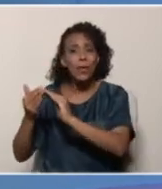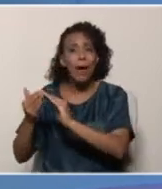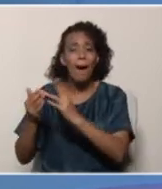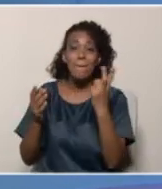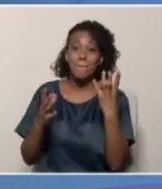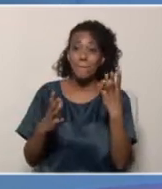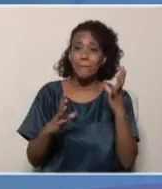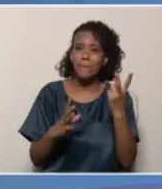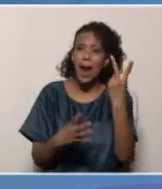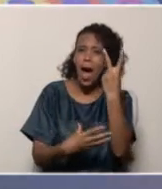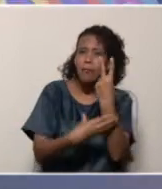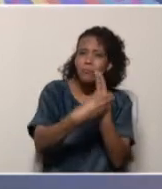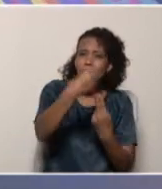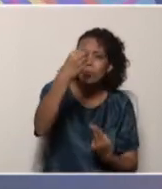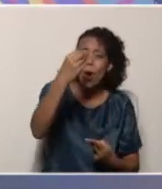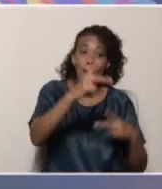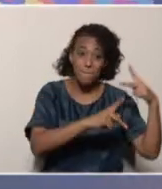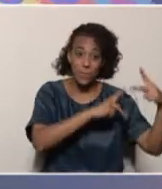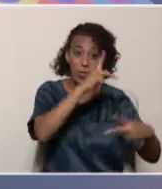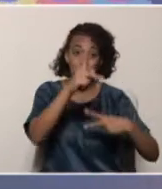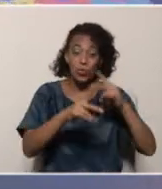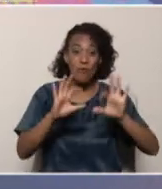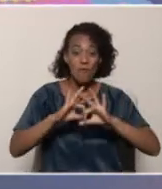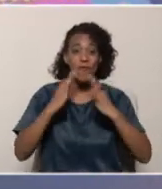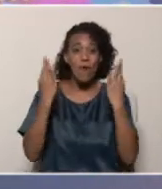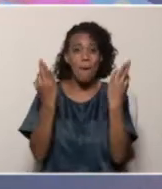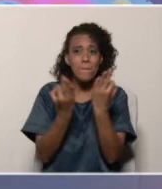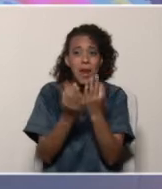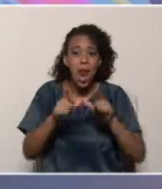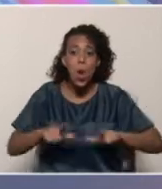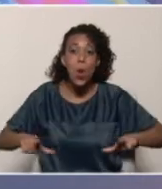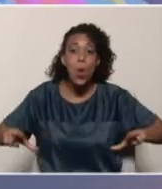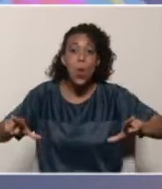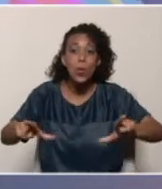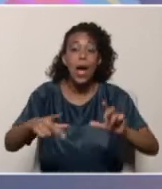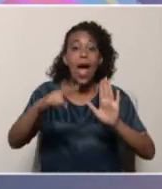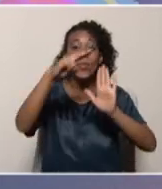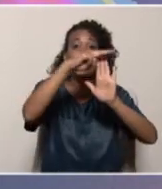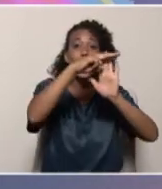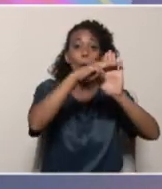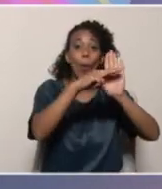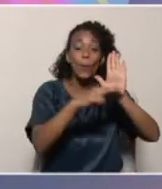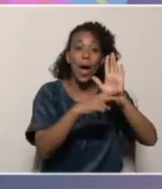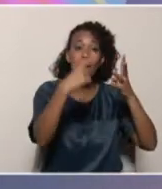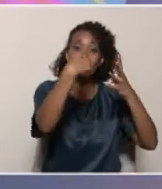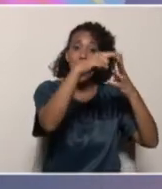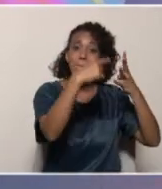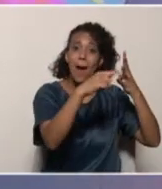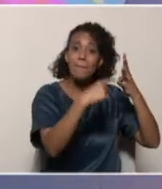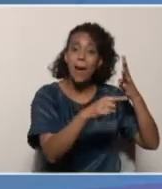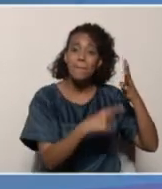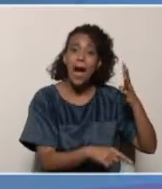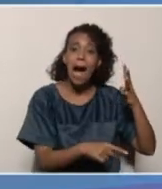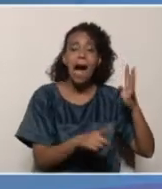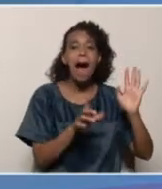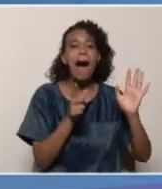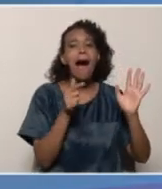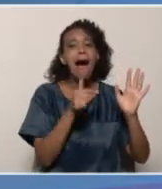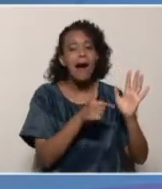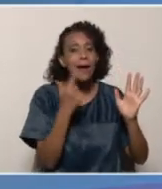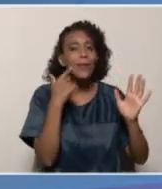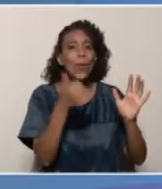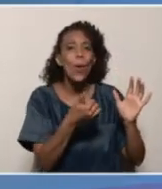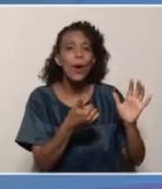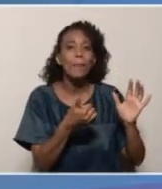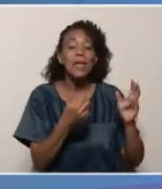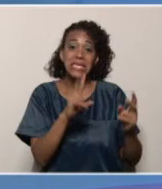Para estructurar una unidad de producción familiar, es importante cumplir con una serie de requisitos y todo ello, como por